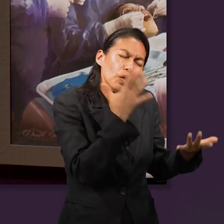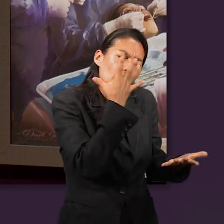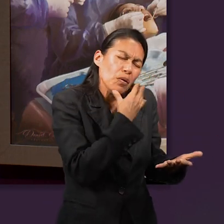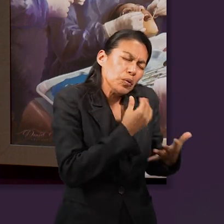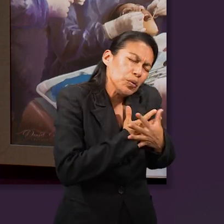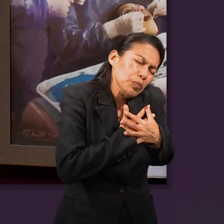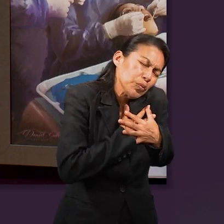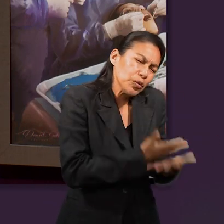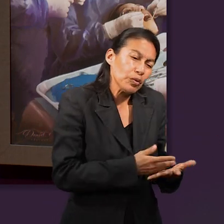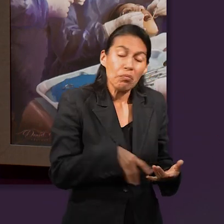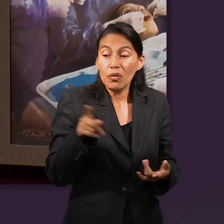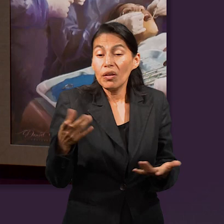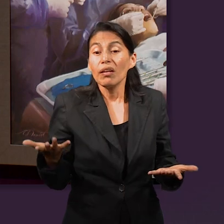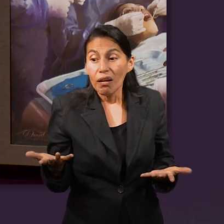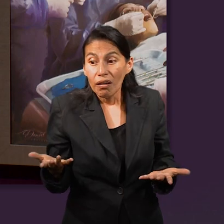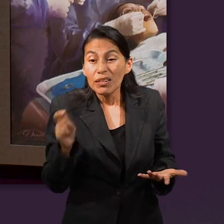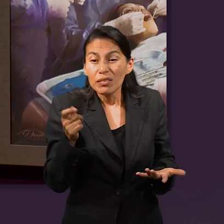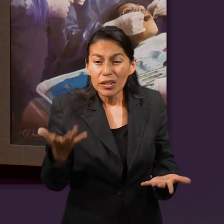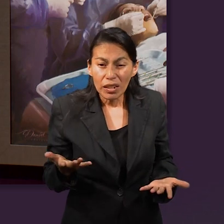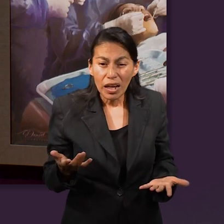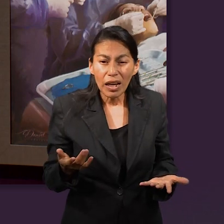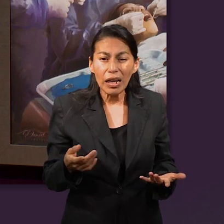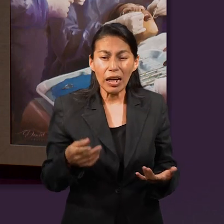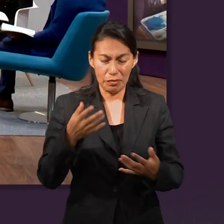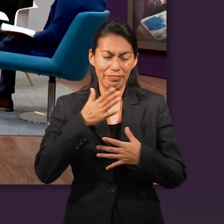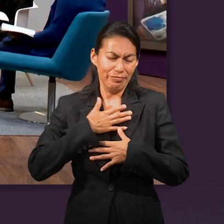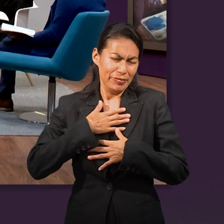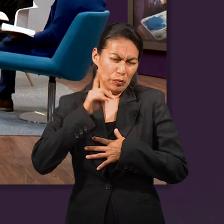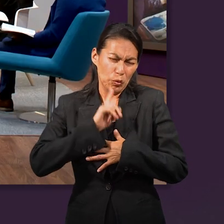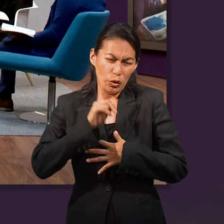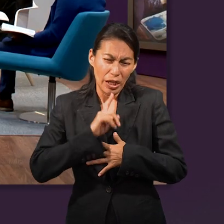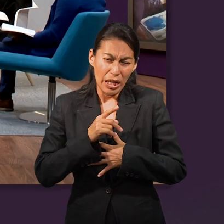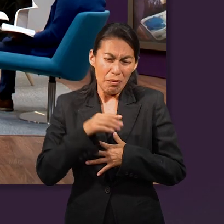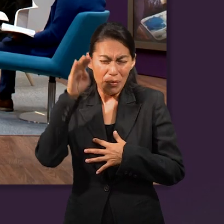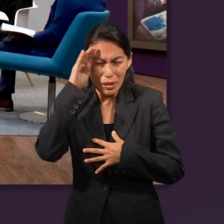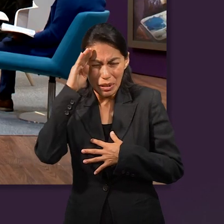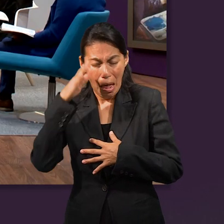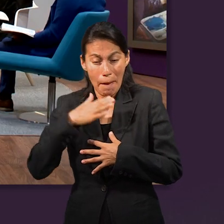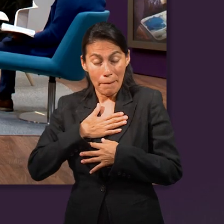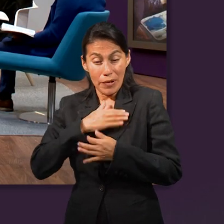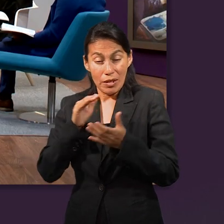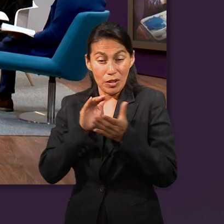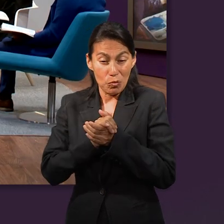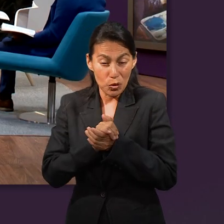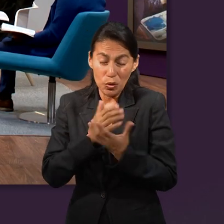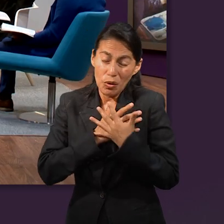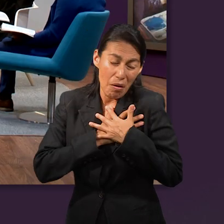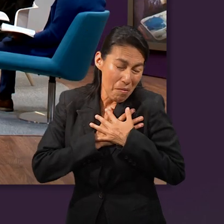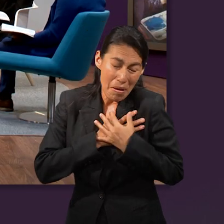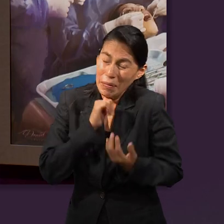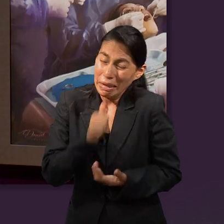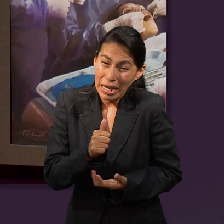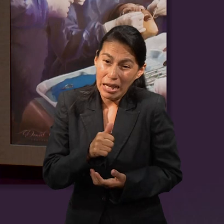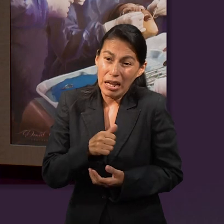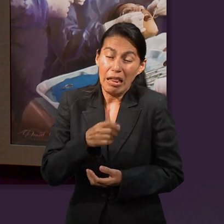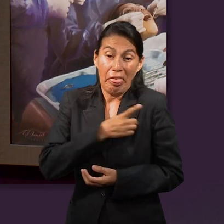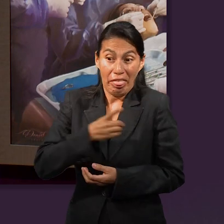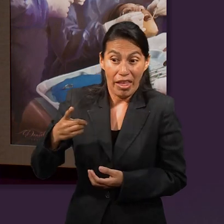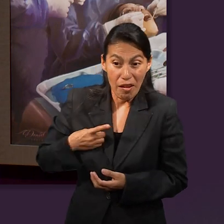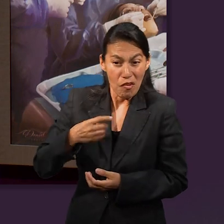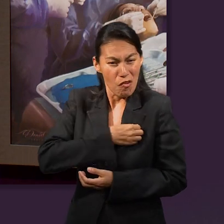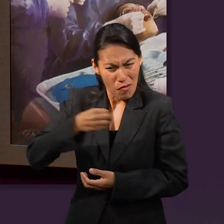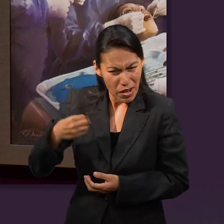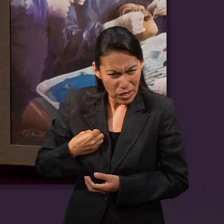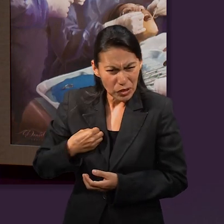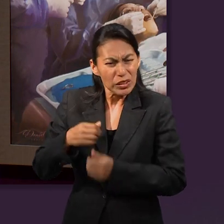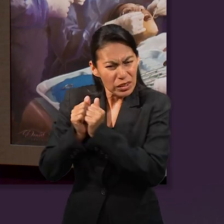Raquel y su historia de amor. Pero y Lea, o sea, como mujer, saber que tu marido no te ama y que tiene que estar contigo por